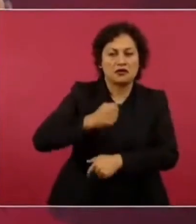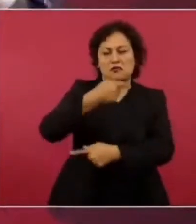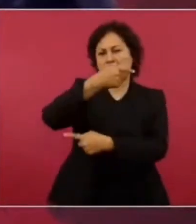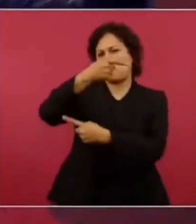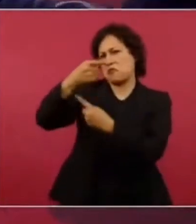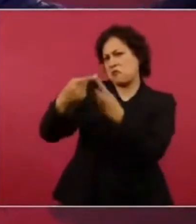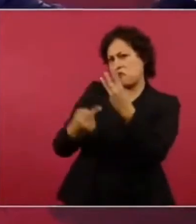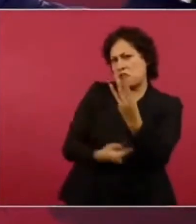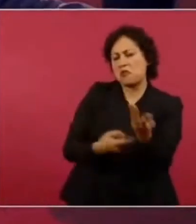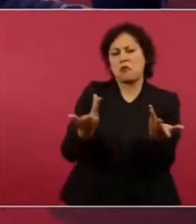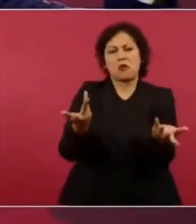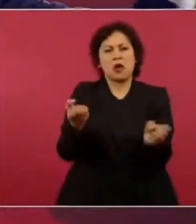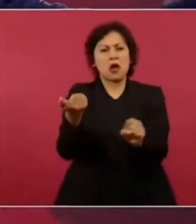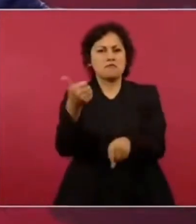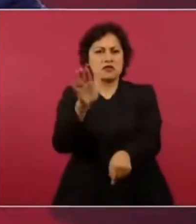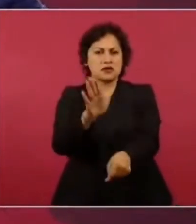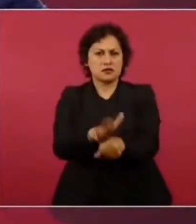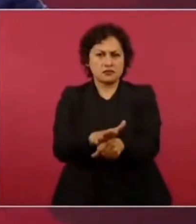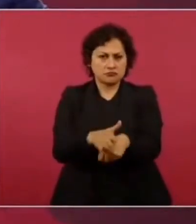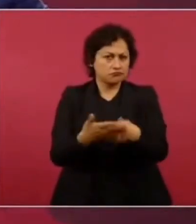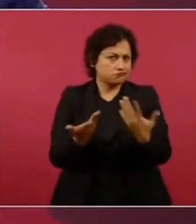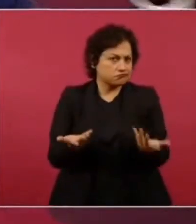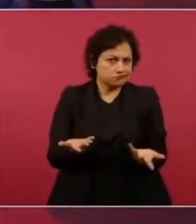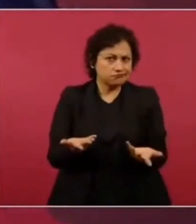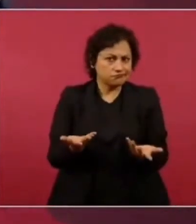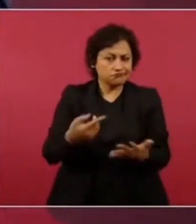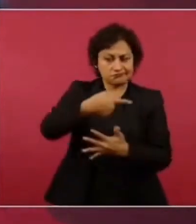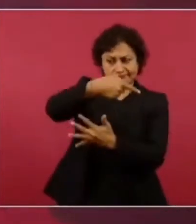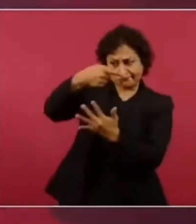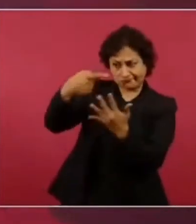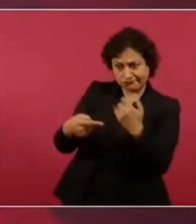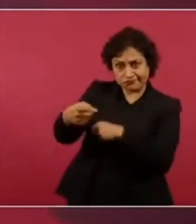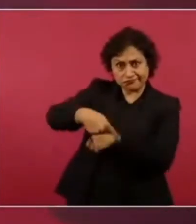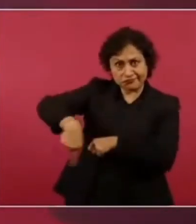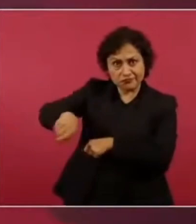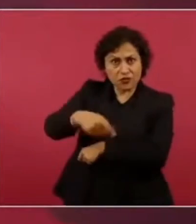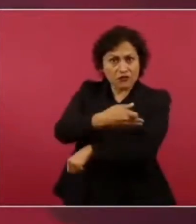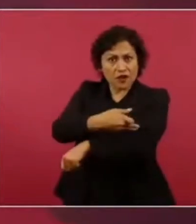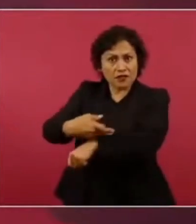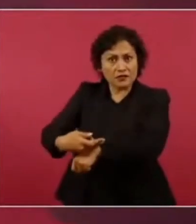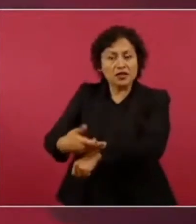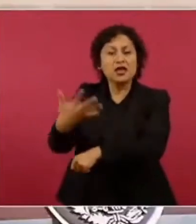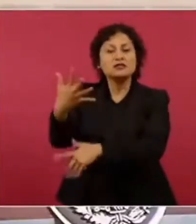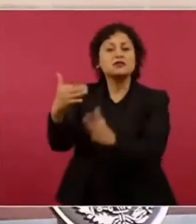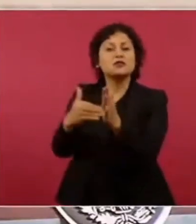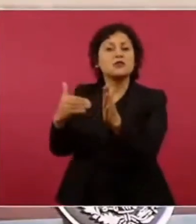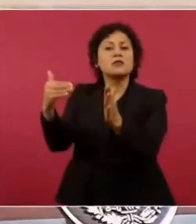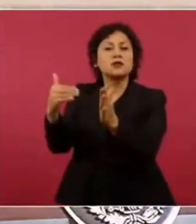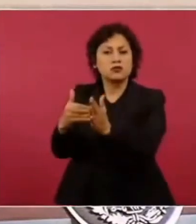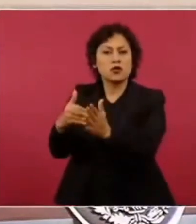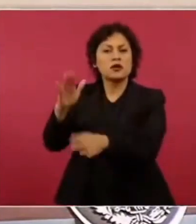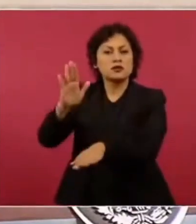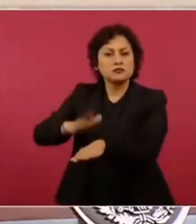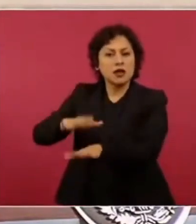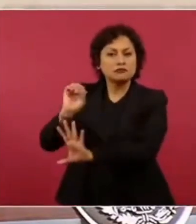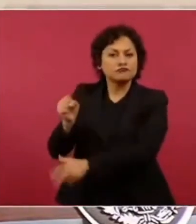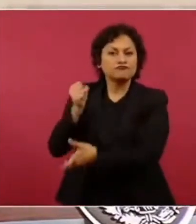oficinistas o sea del presupuesto ahora